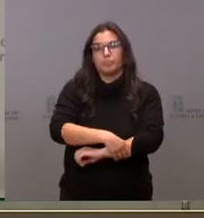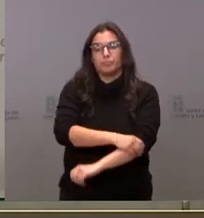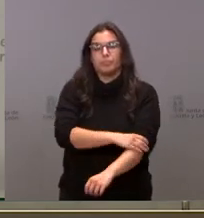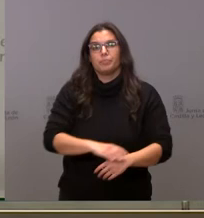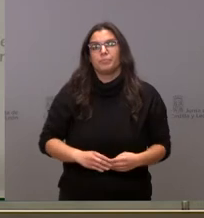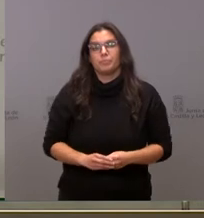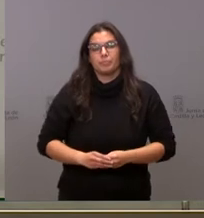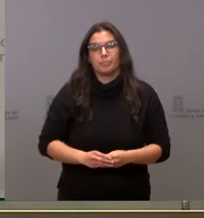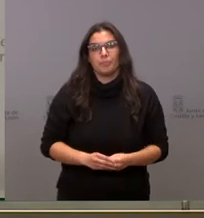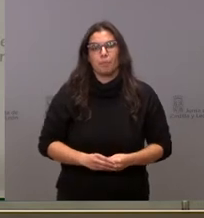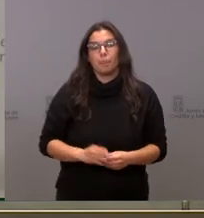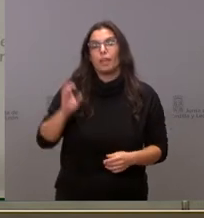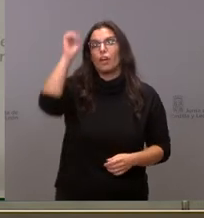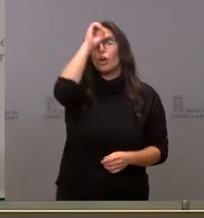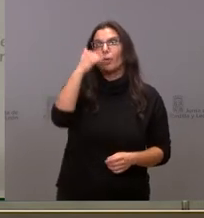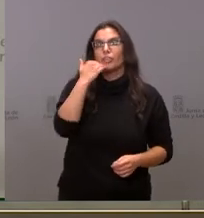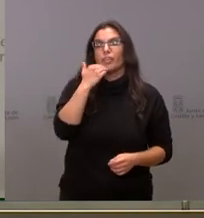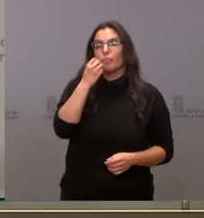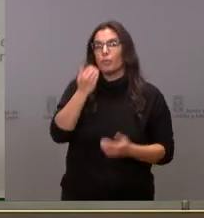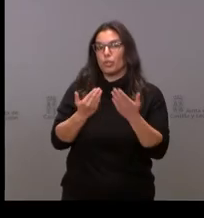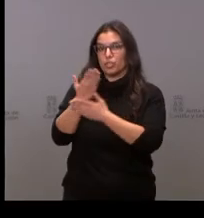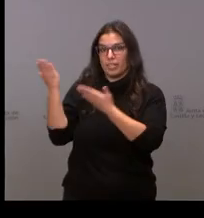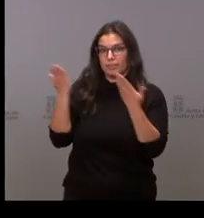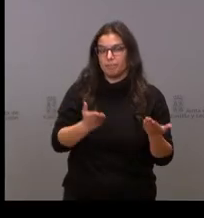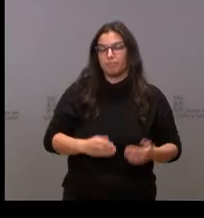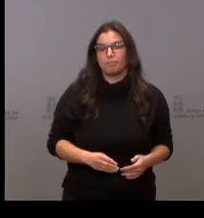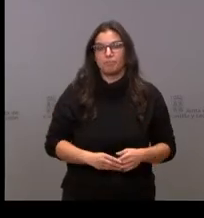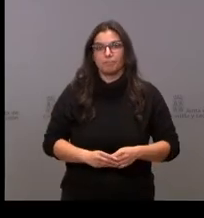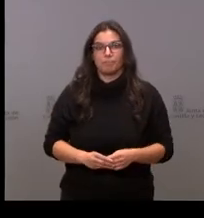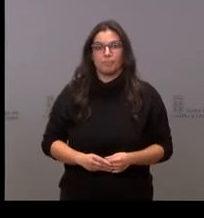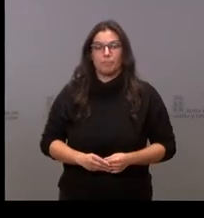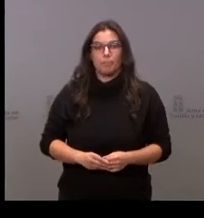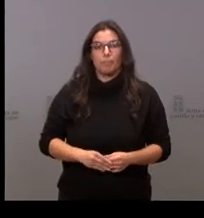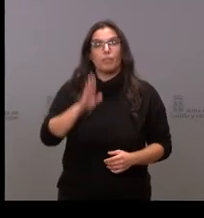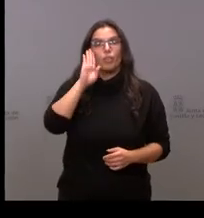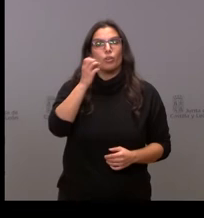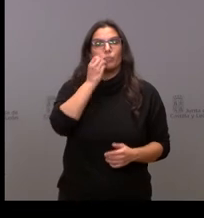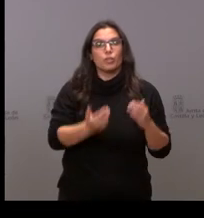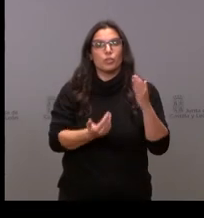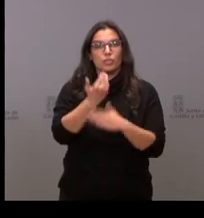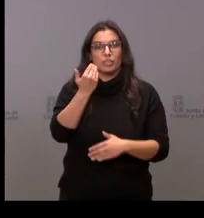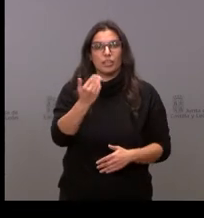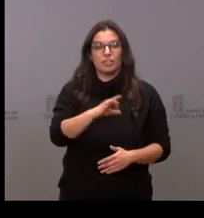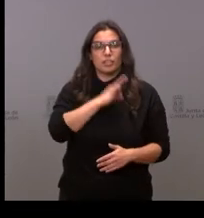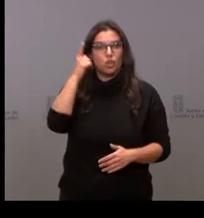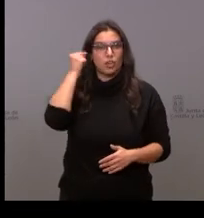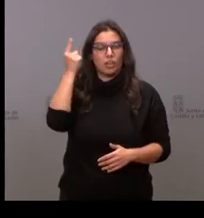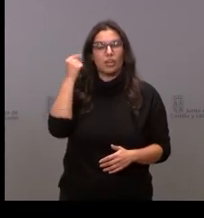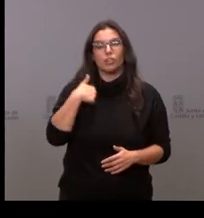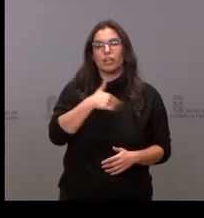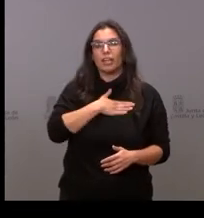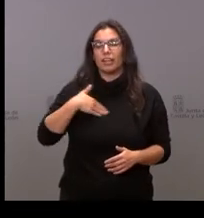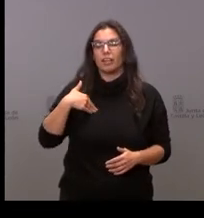Carlos Gil de la opinión de Zamora buenos días Carlos adelante Hola buenos días señor Igea yo le quería